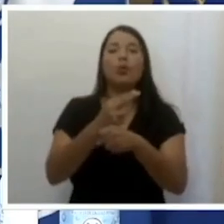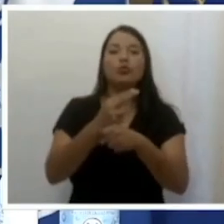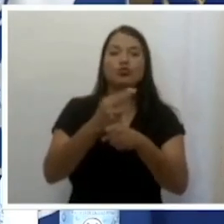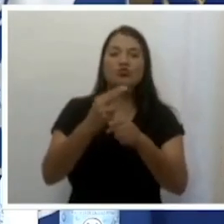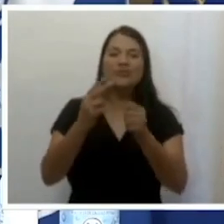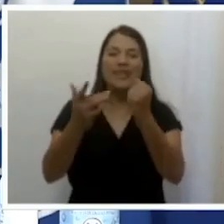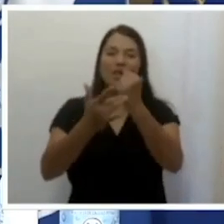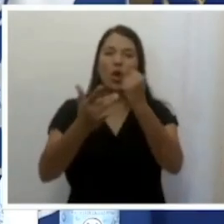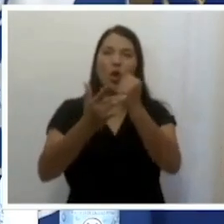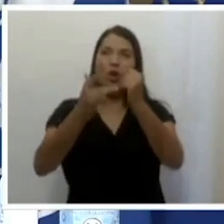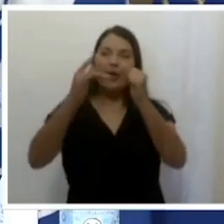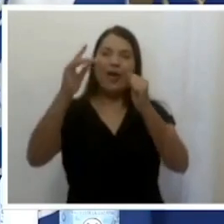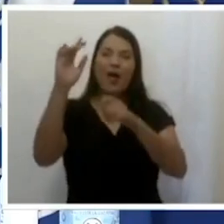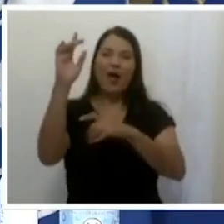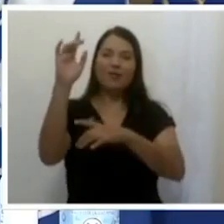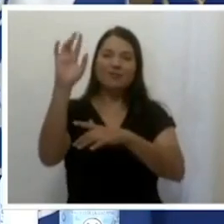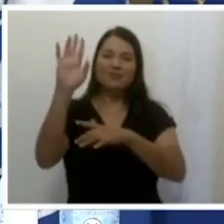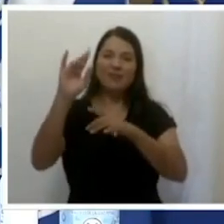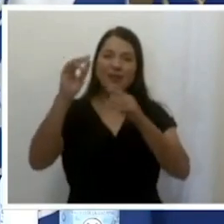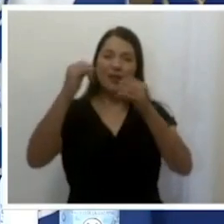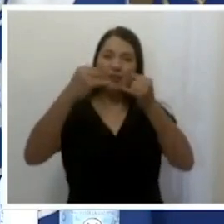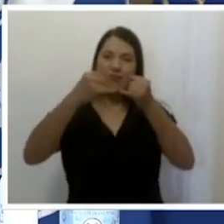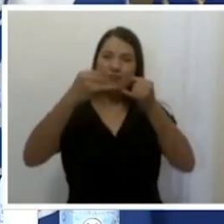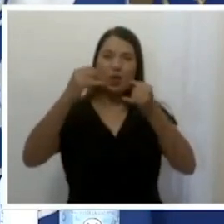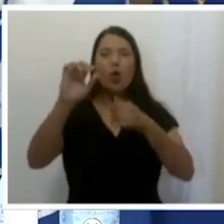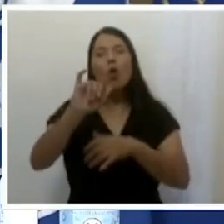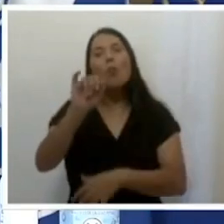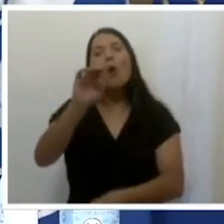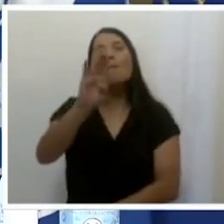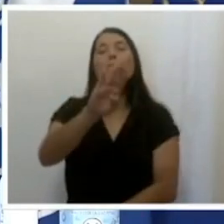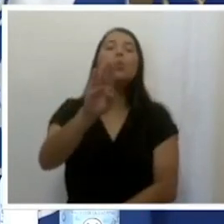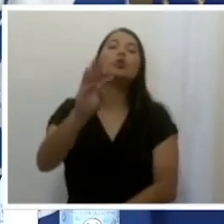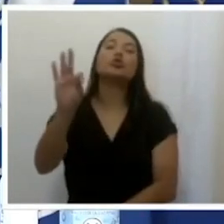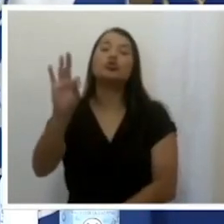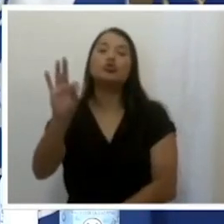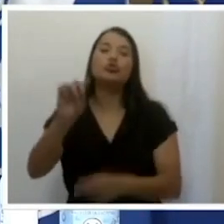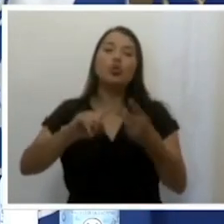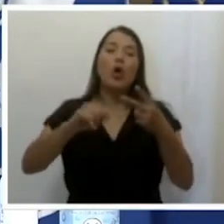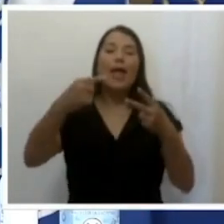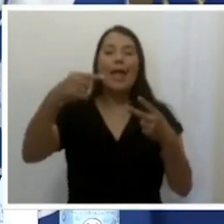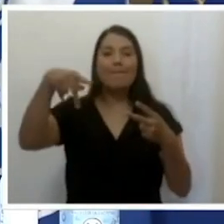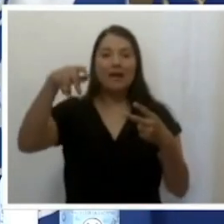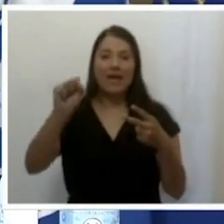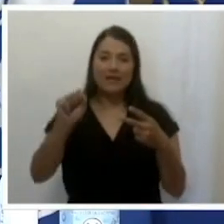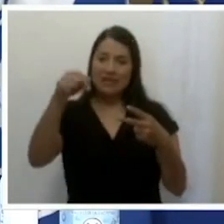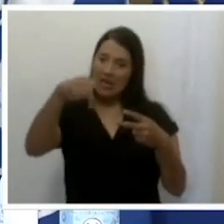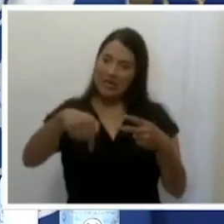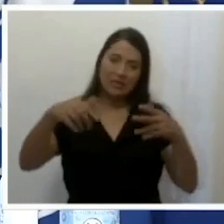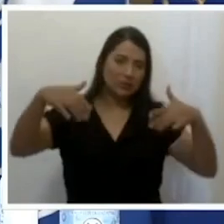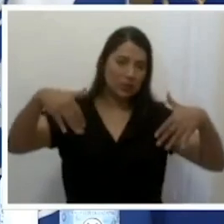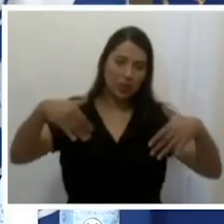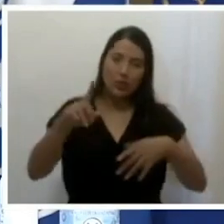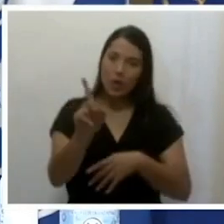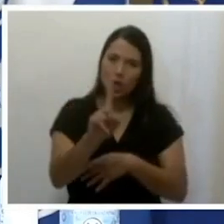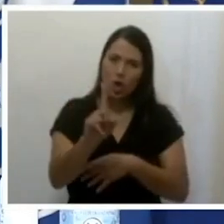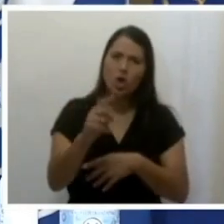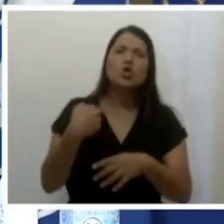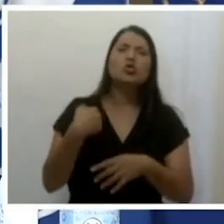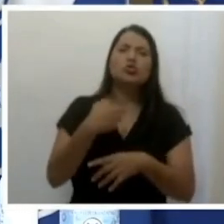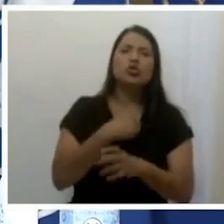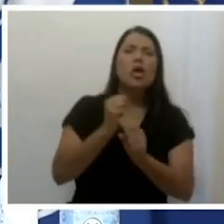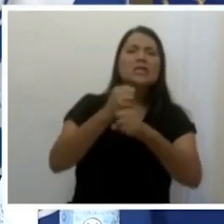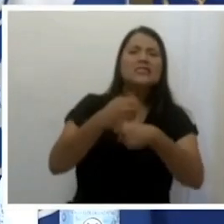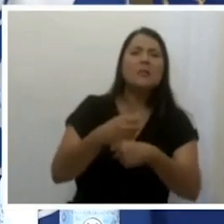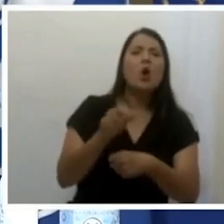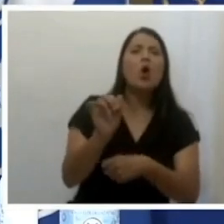el GPS, sino que estamos evaluando lo que se ha hecho en otros países y viendo también en el